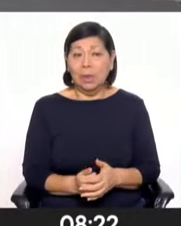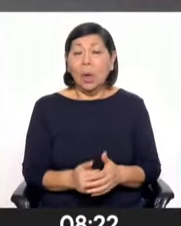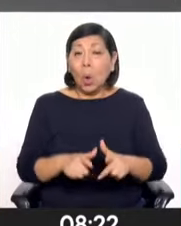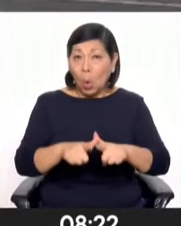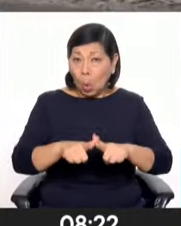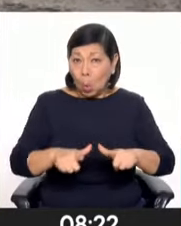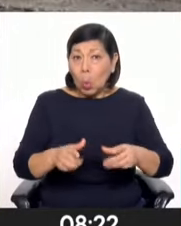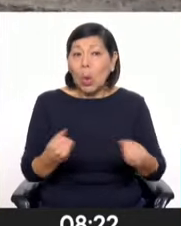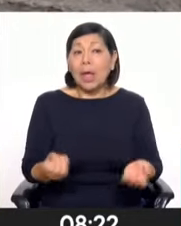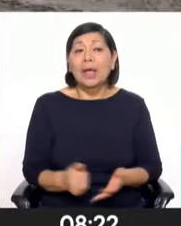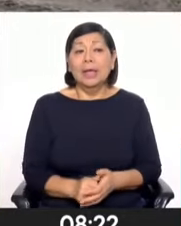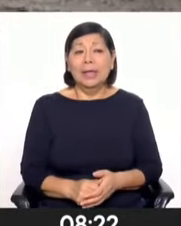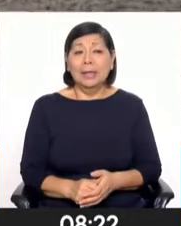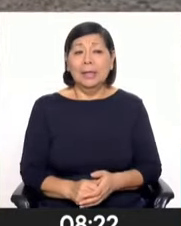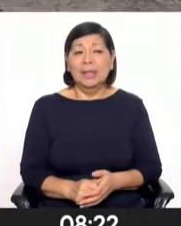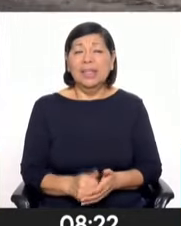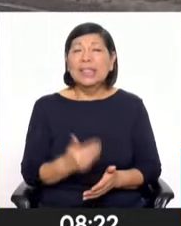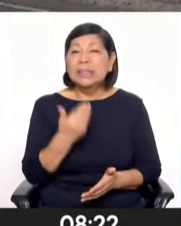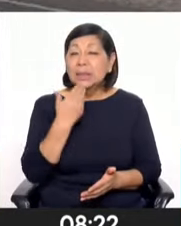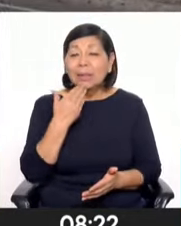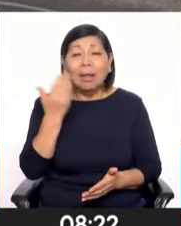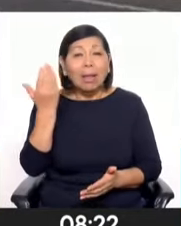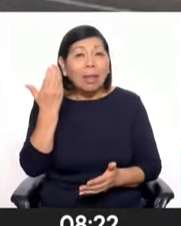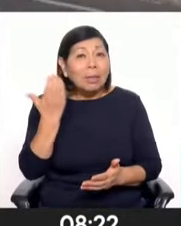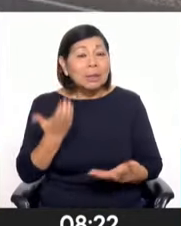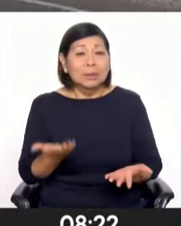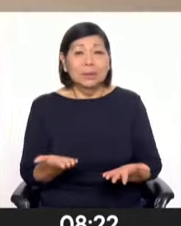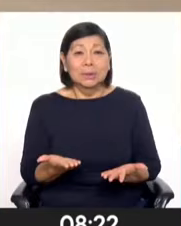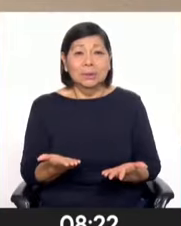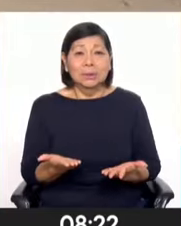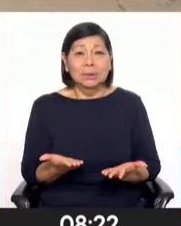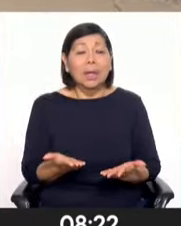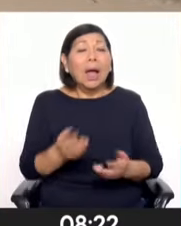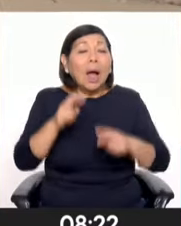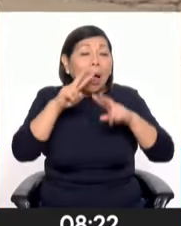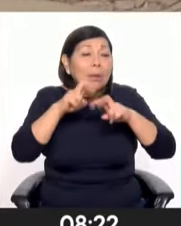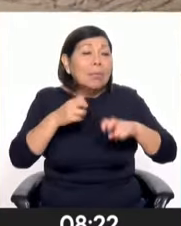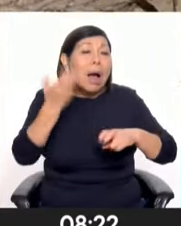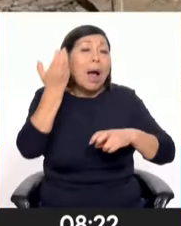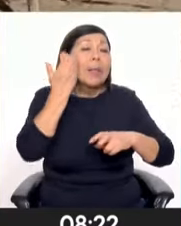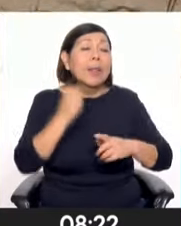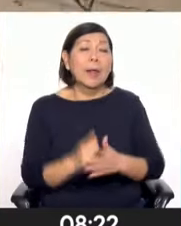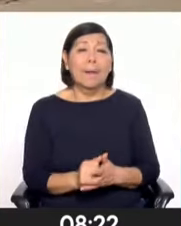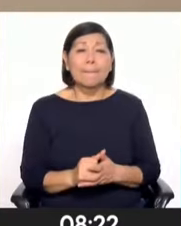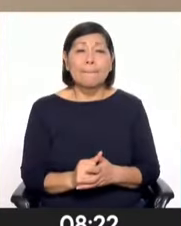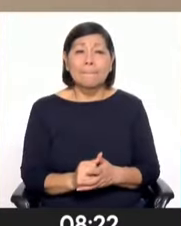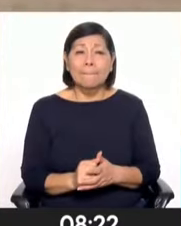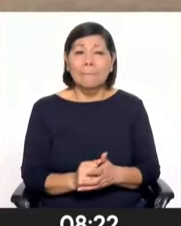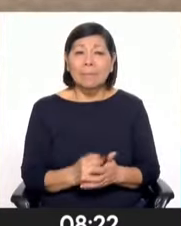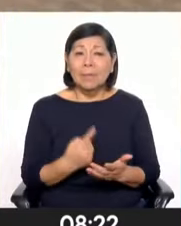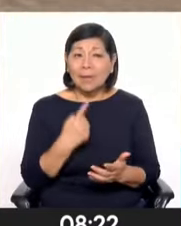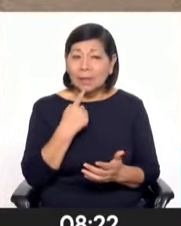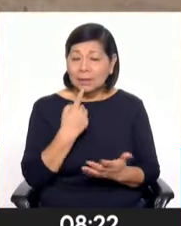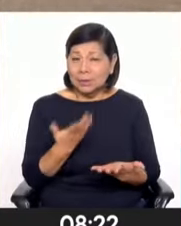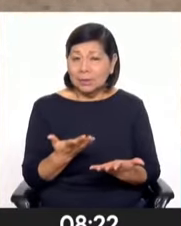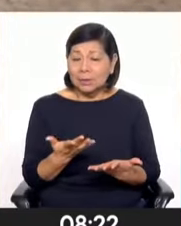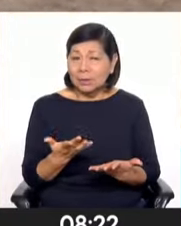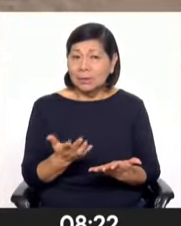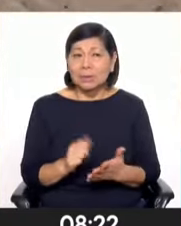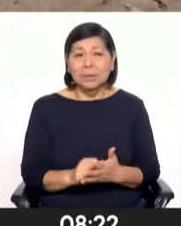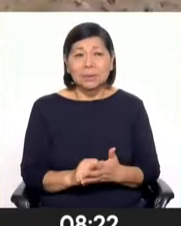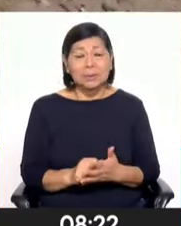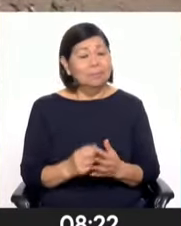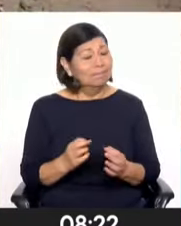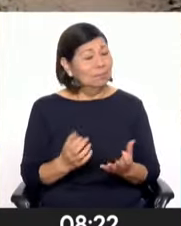caracteriza porque tiene arqueología y tiene paleontología. Los caminos de lucha han sido totalmente,